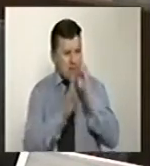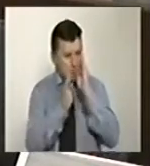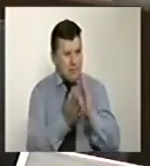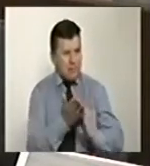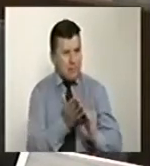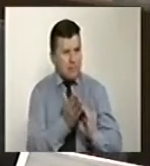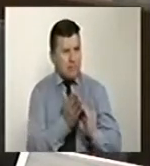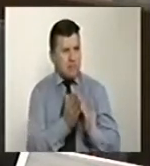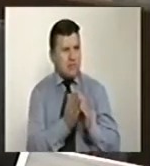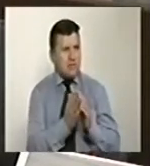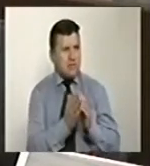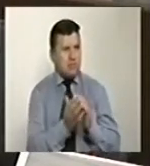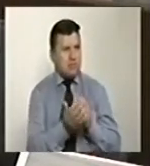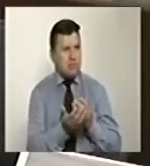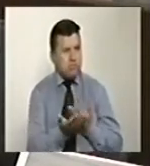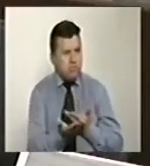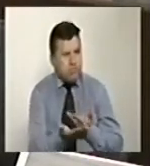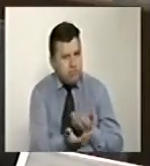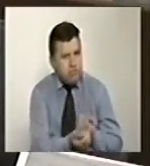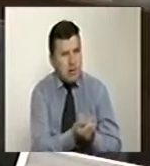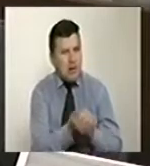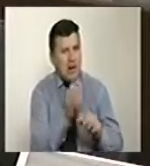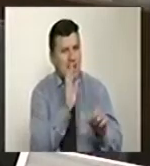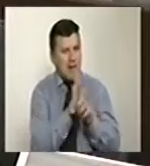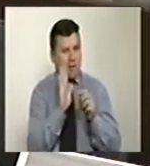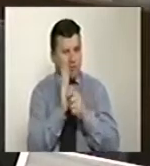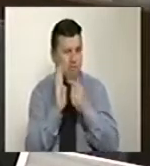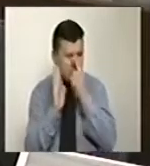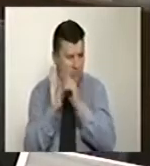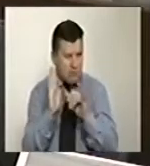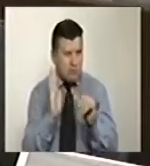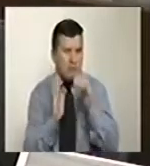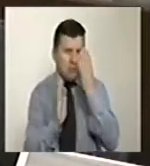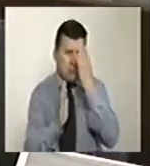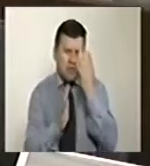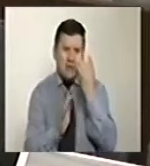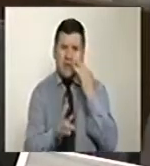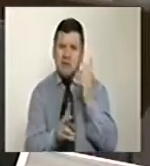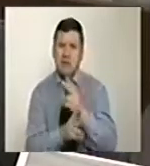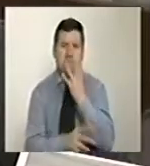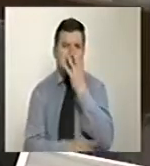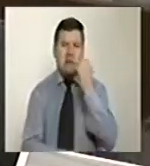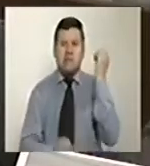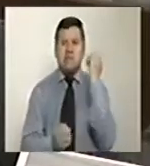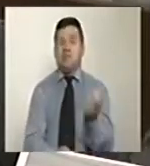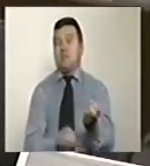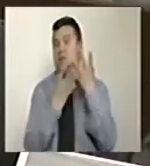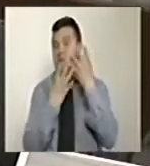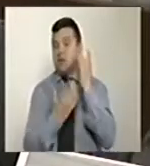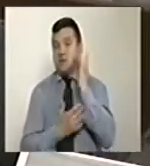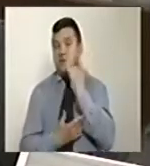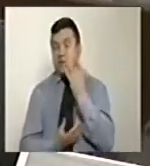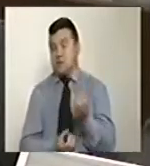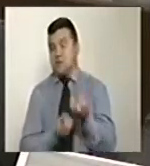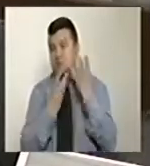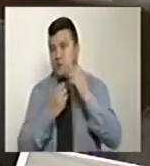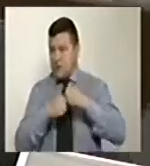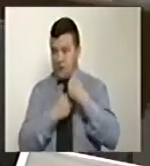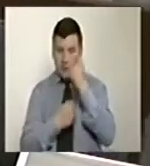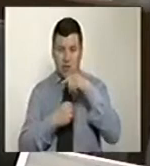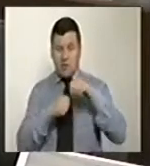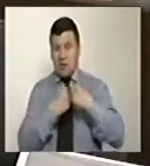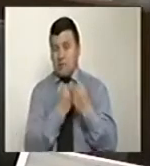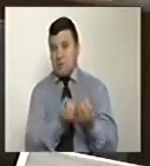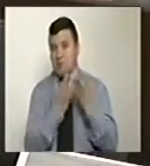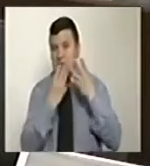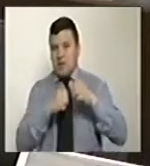especial y diferenciado contemplado en la legislación colombiana por ser este un hecho criminal con intención de causar el mayor daño posible